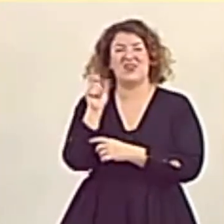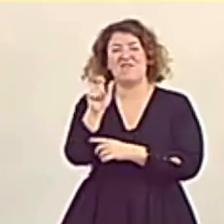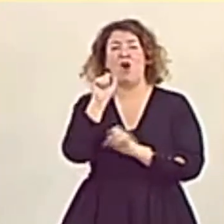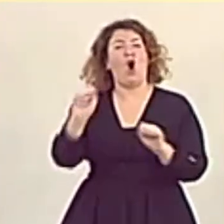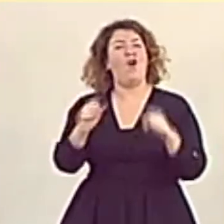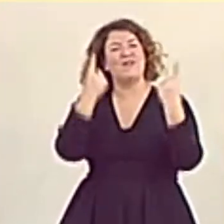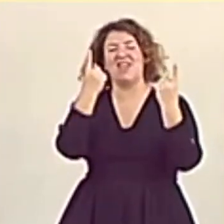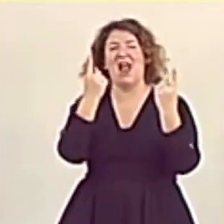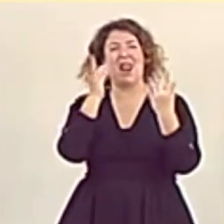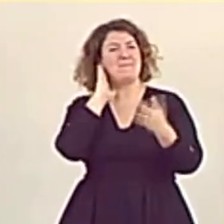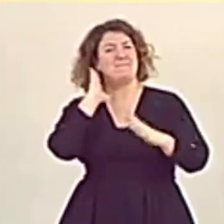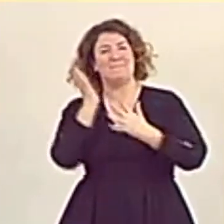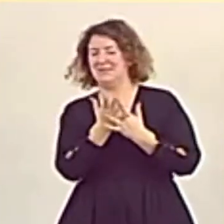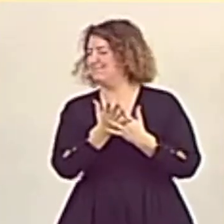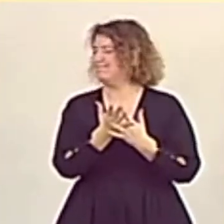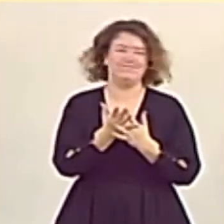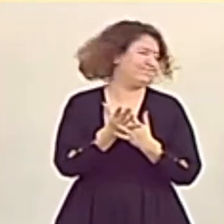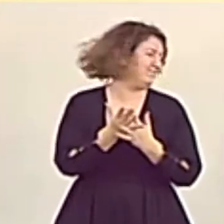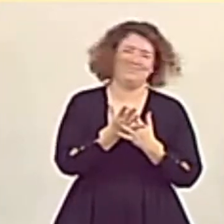oficiales del Gobierno.